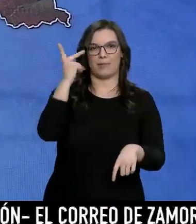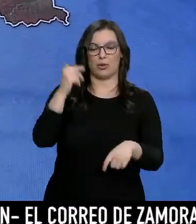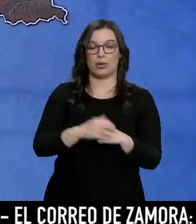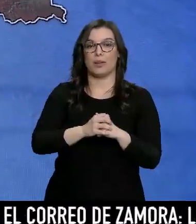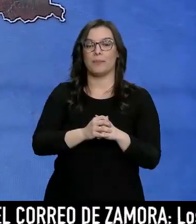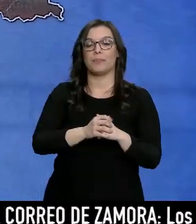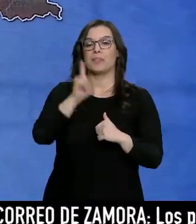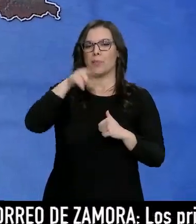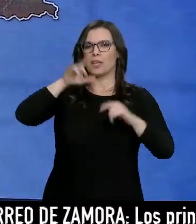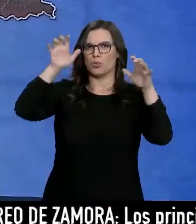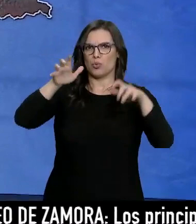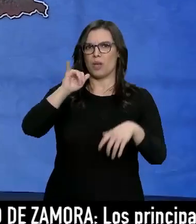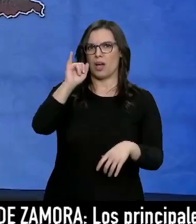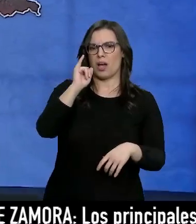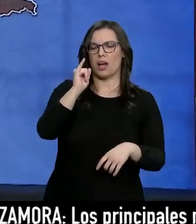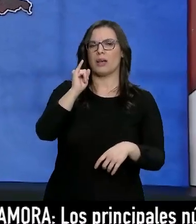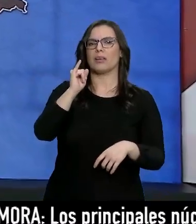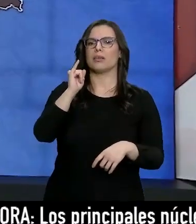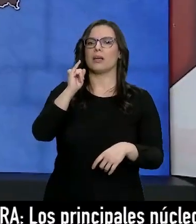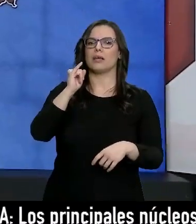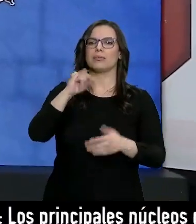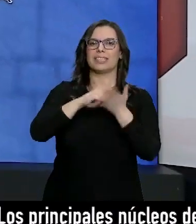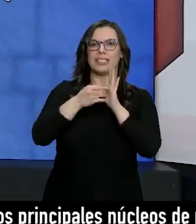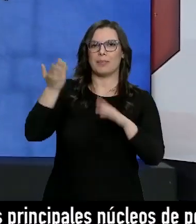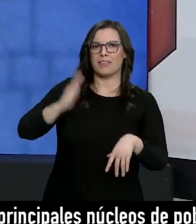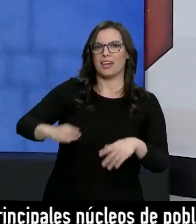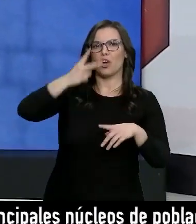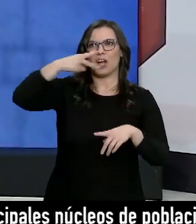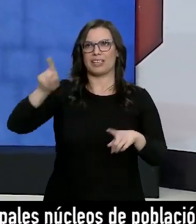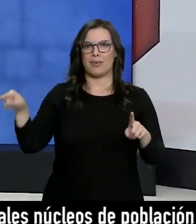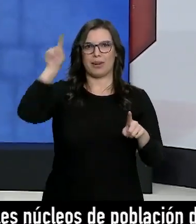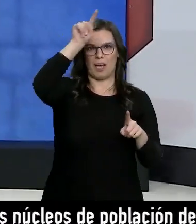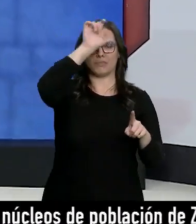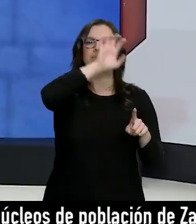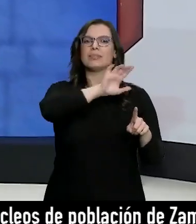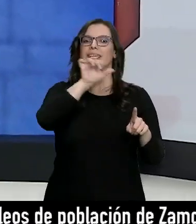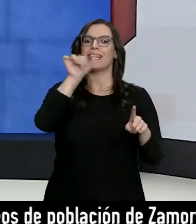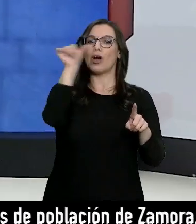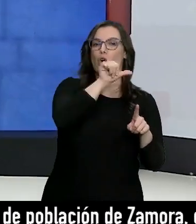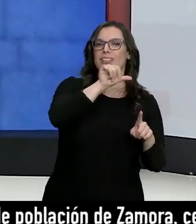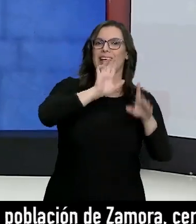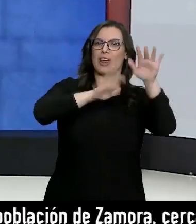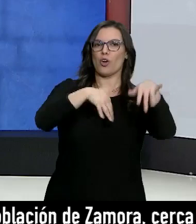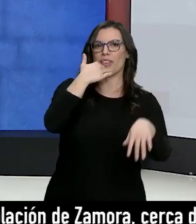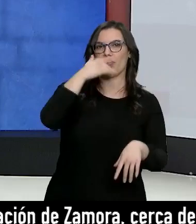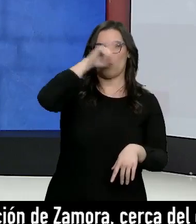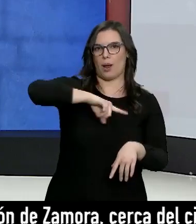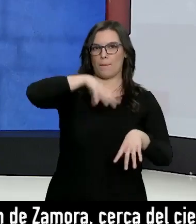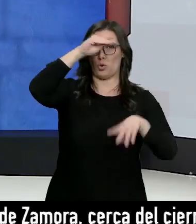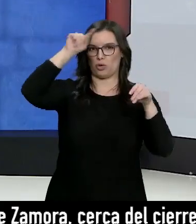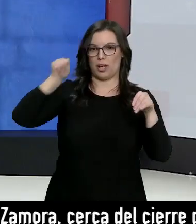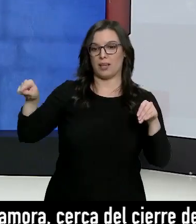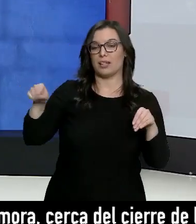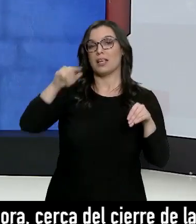lluvias también en esas zonas montañosas, en el sistema ibérico, la cordillera cantábrica y sobre todo al oeste de León y de Zamora. En el resto van